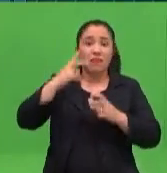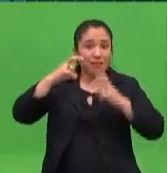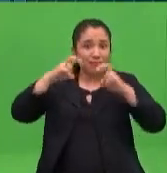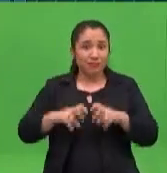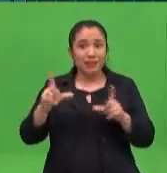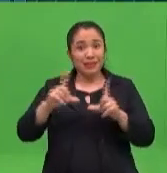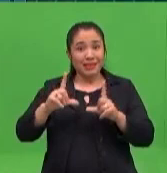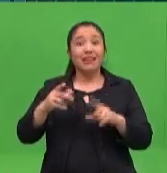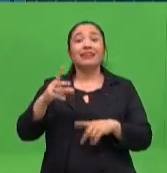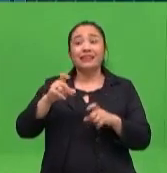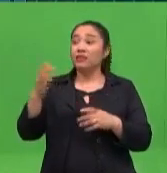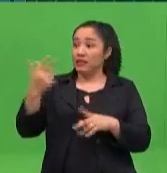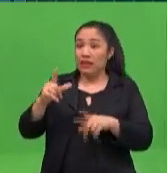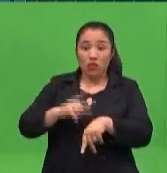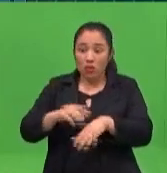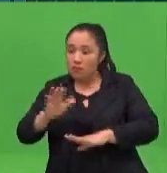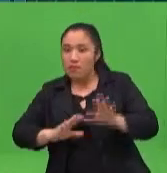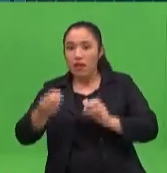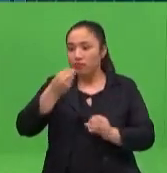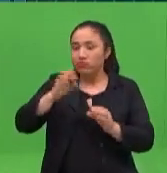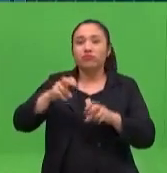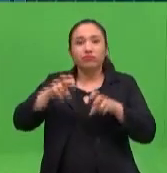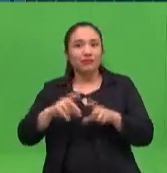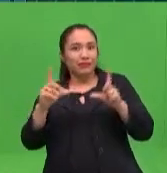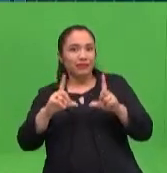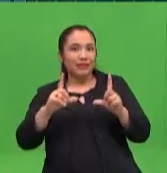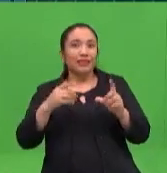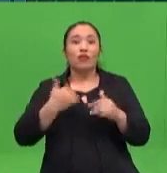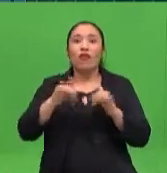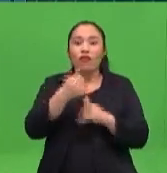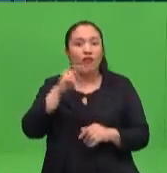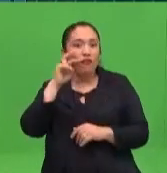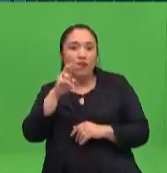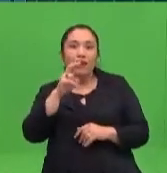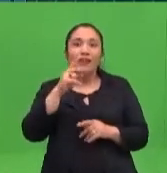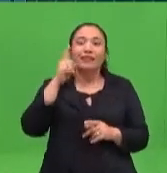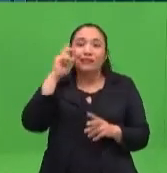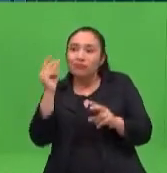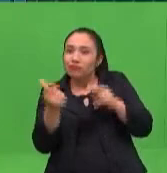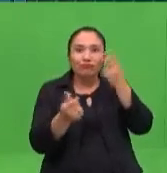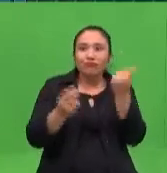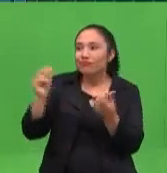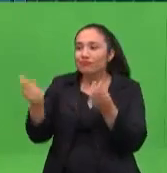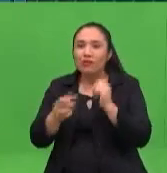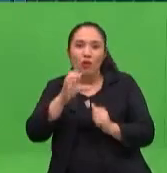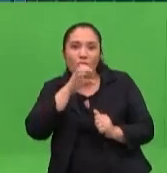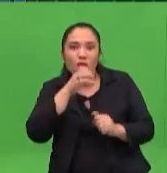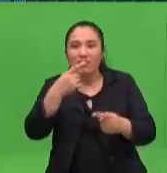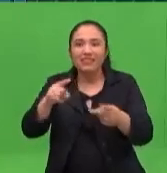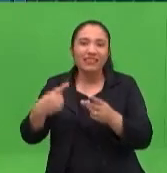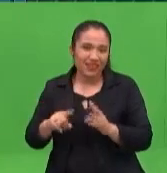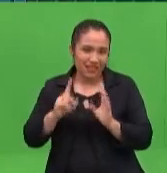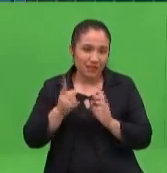Y compartir, porque nosotros ponemos muchos juegos, hay adivinanzas, o sea que hay mucha interacción